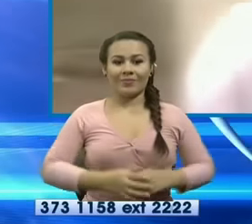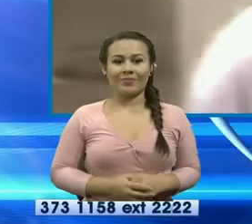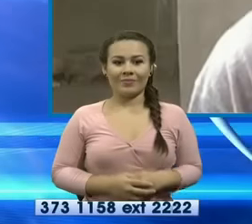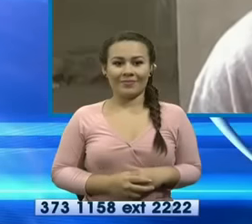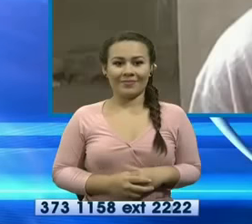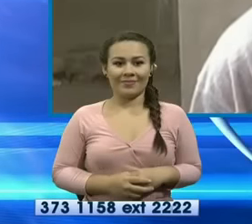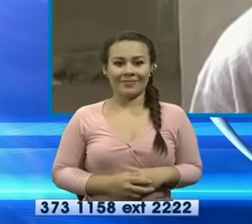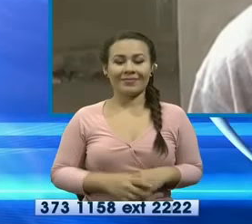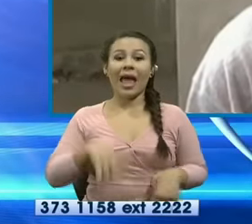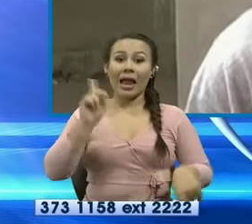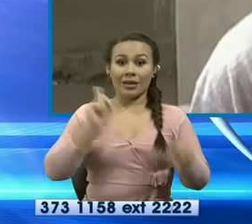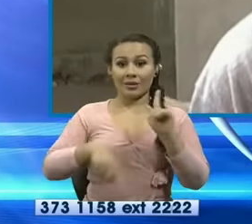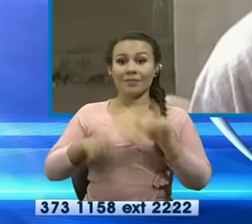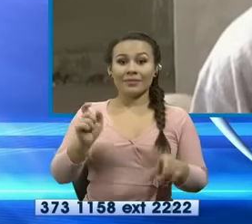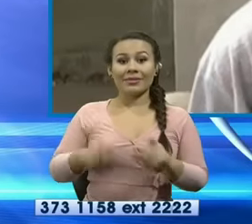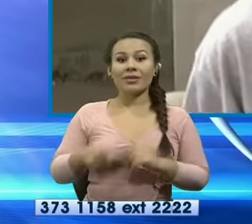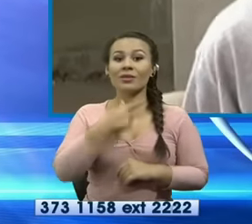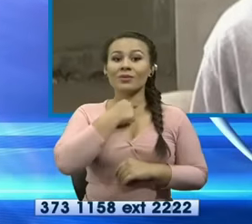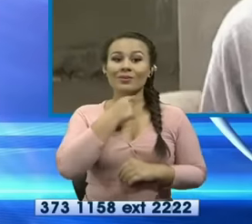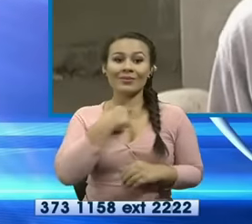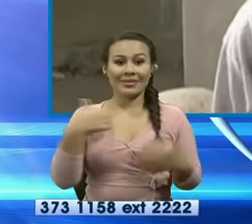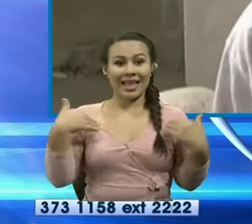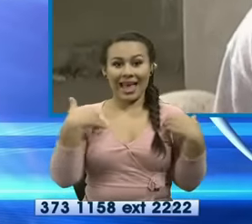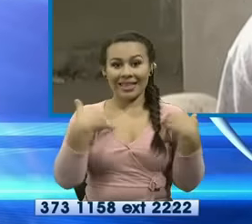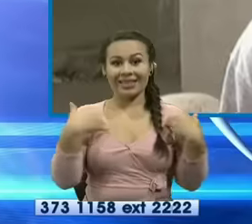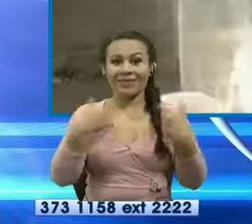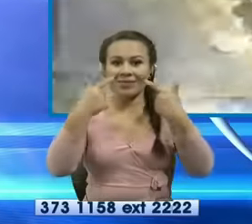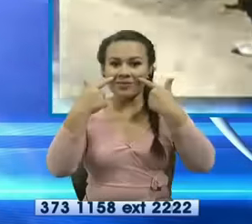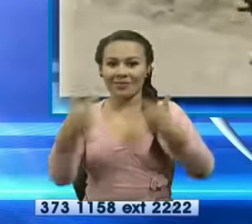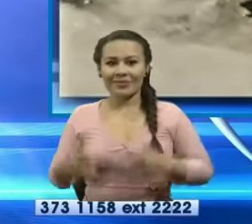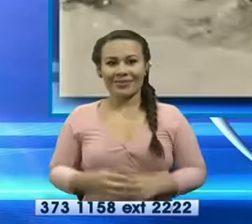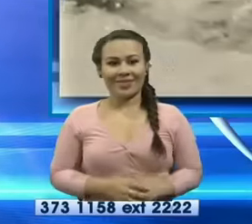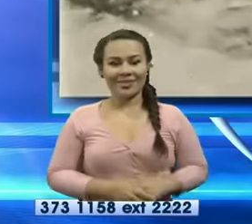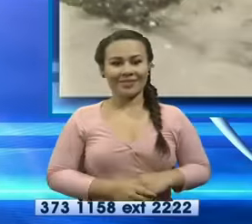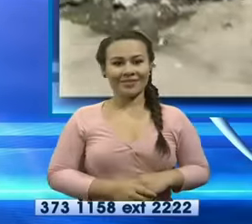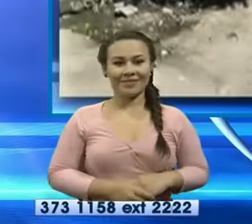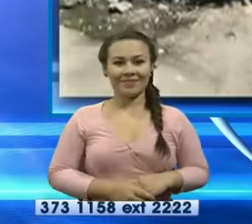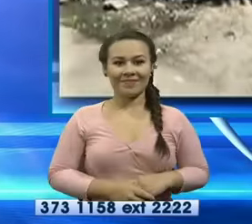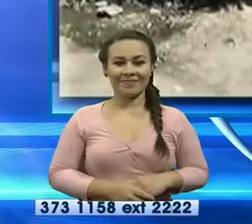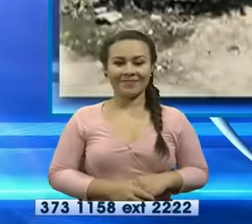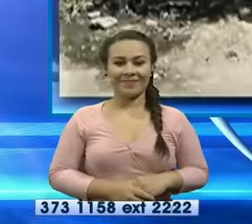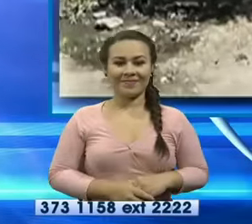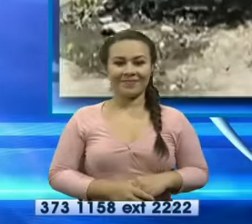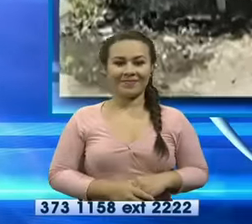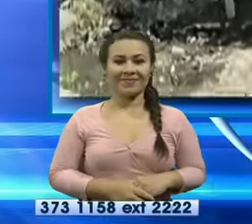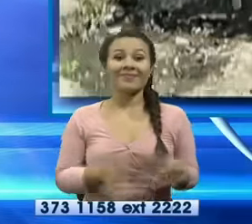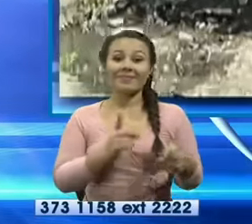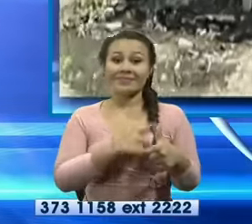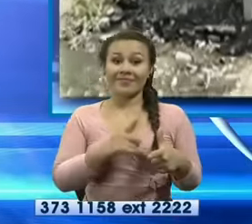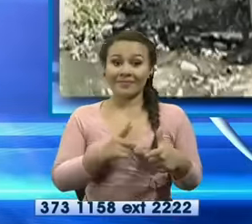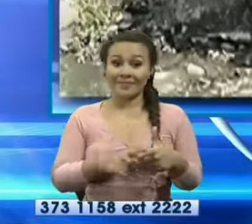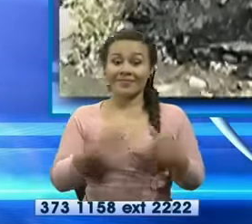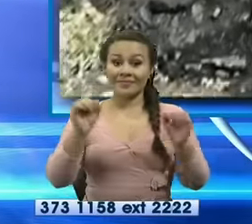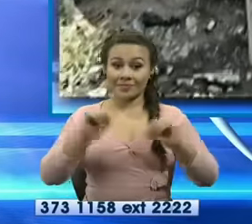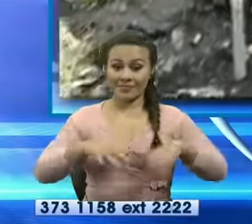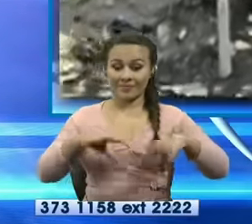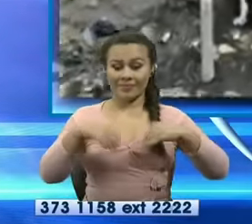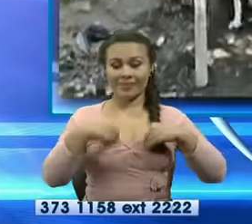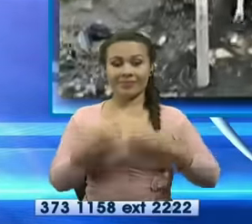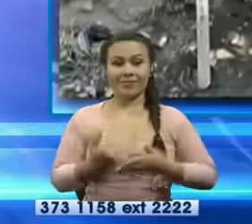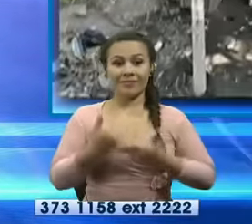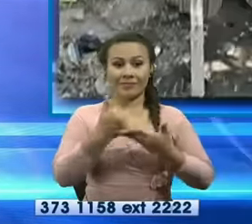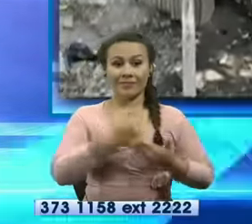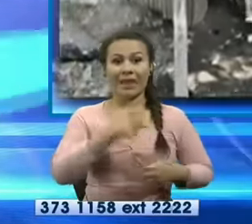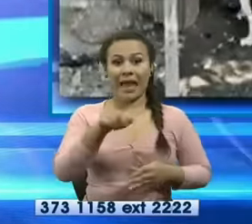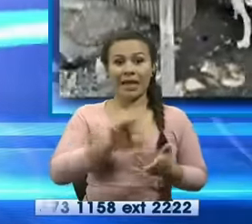tienen mucha afinidad y les encanta cuidar a estos animalitos entonces y reciba ayuda él ha